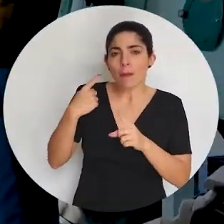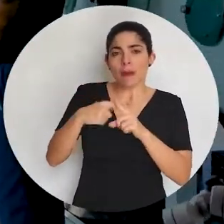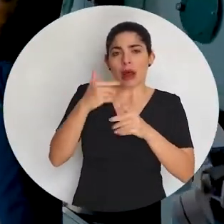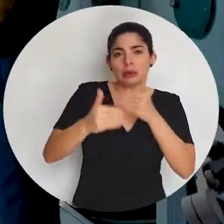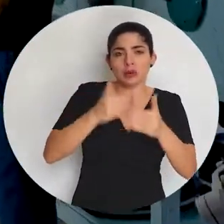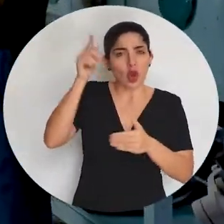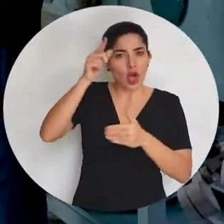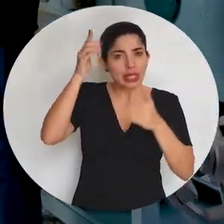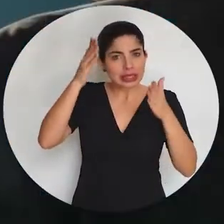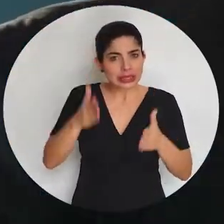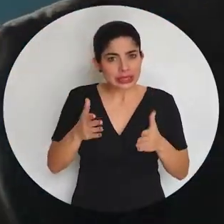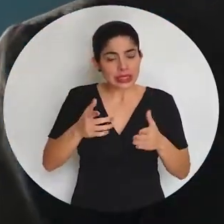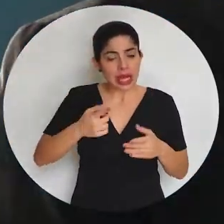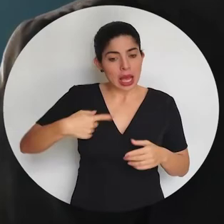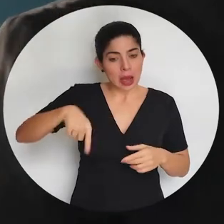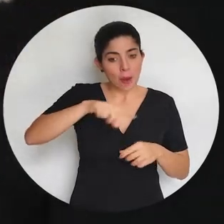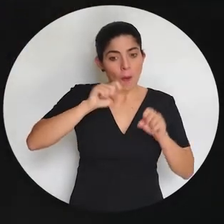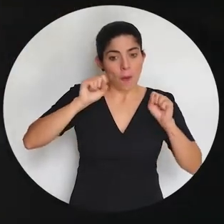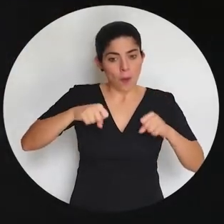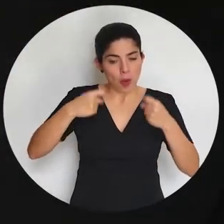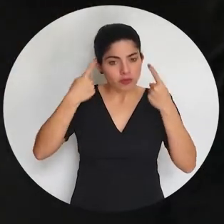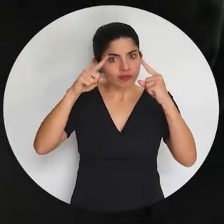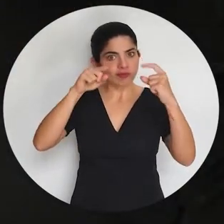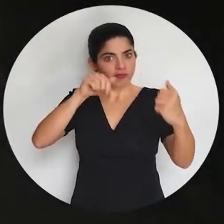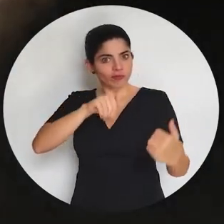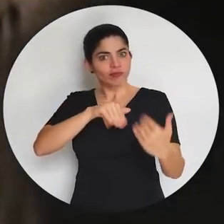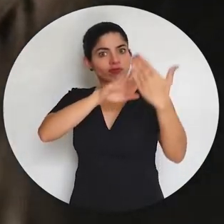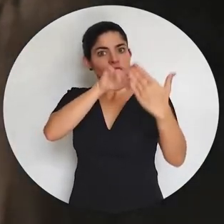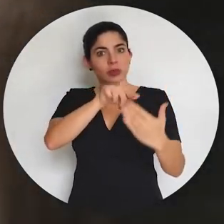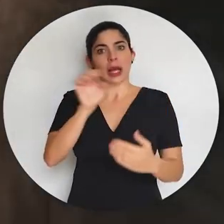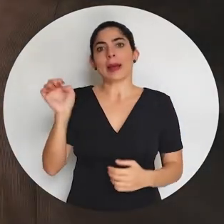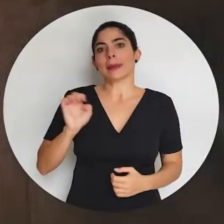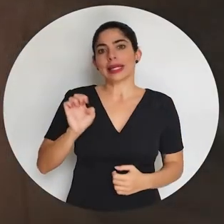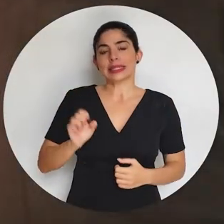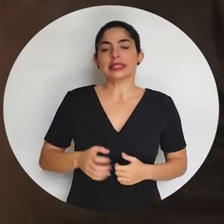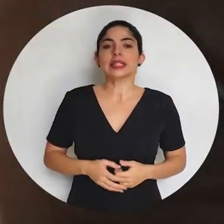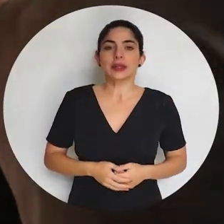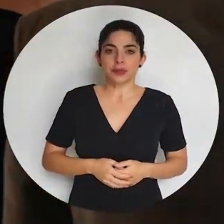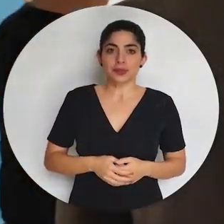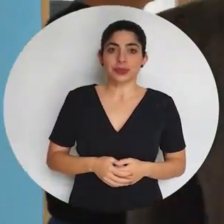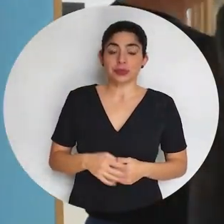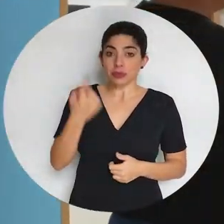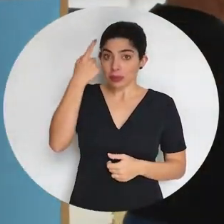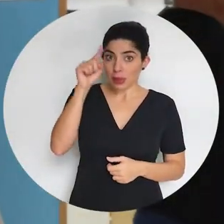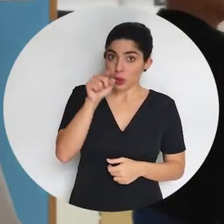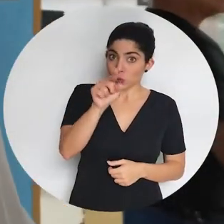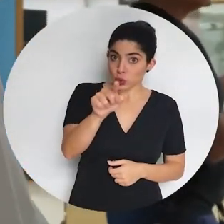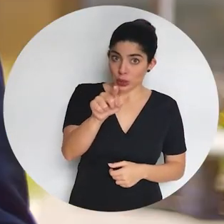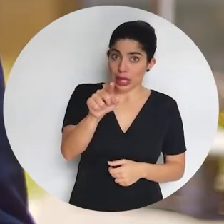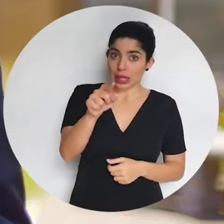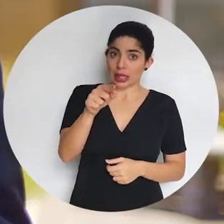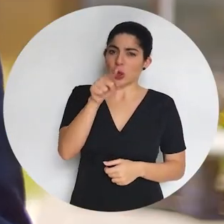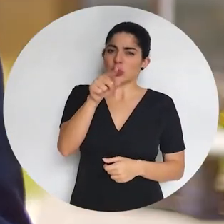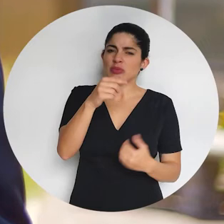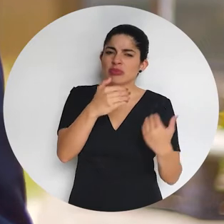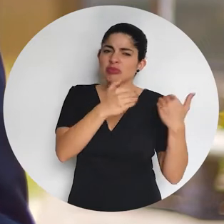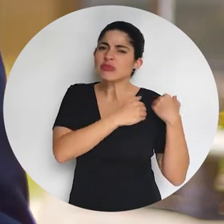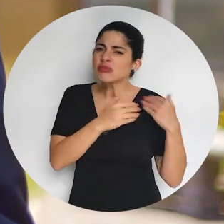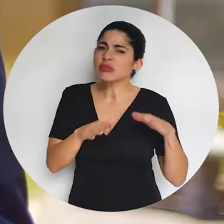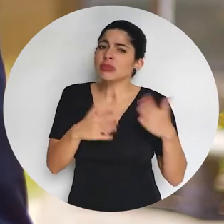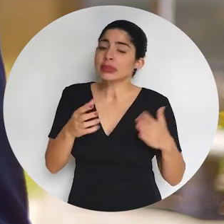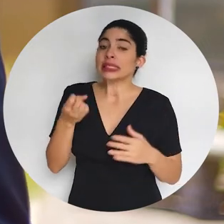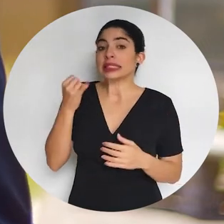insumos y la logística que nos permita hacer frente a esta emergencia. A usted